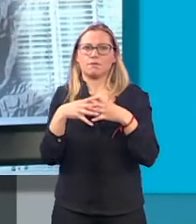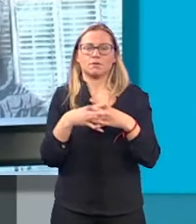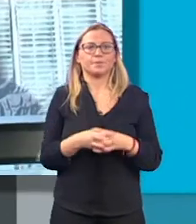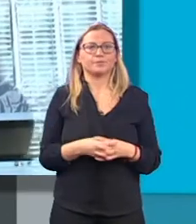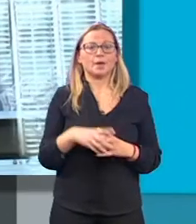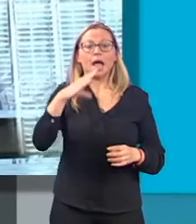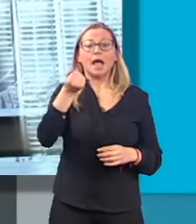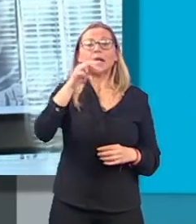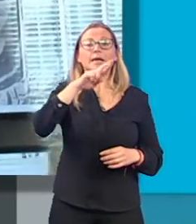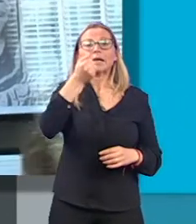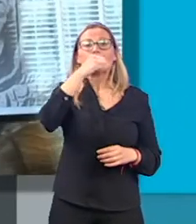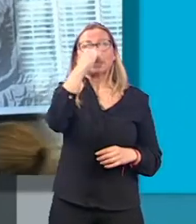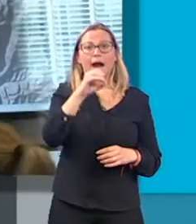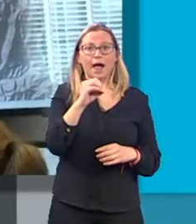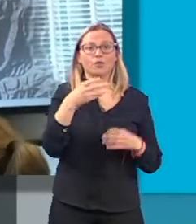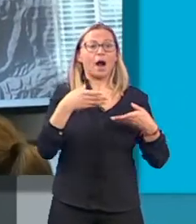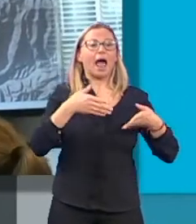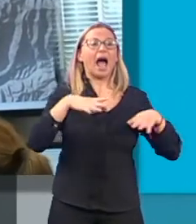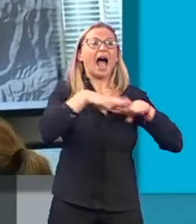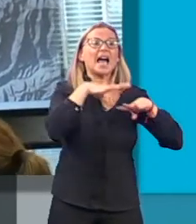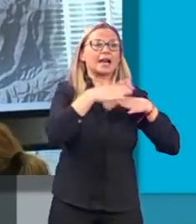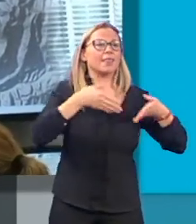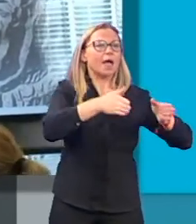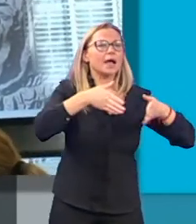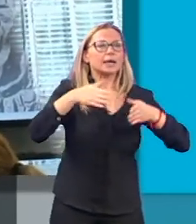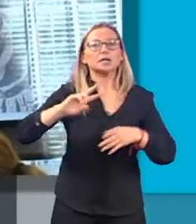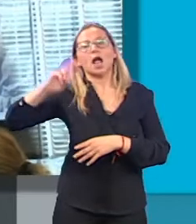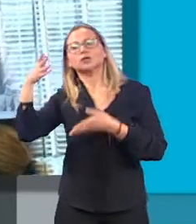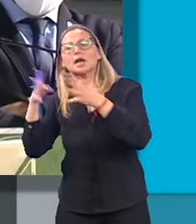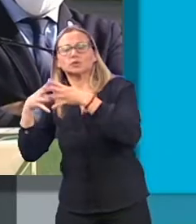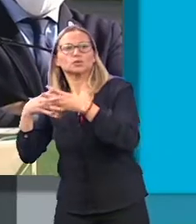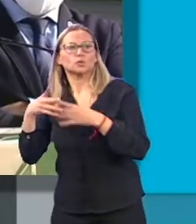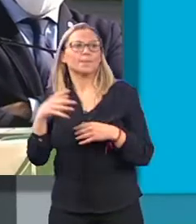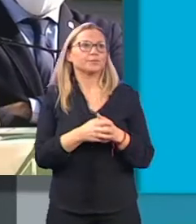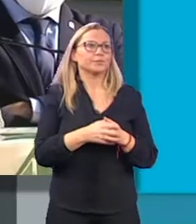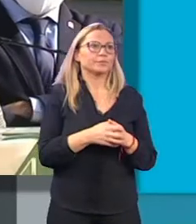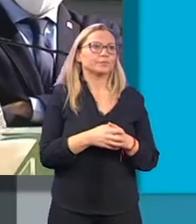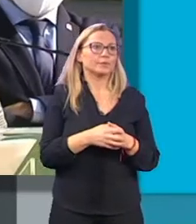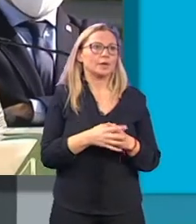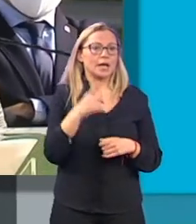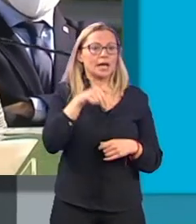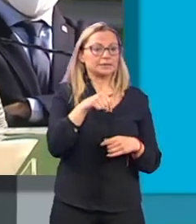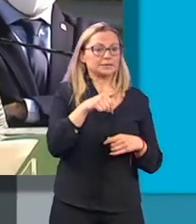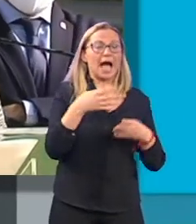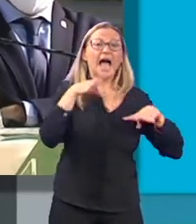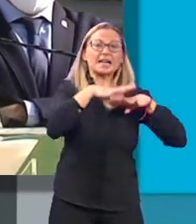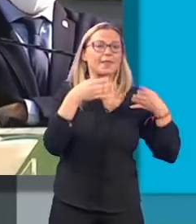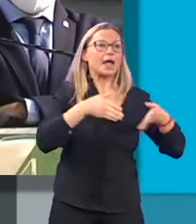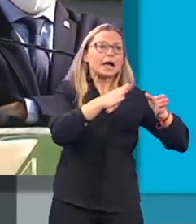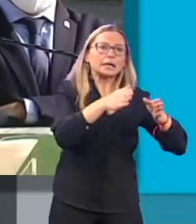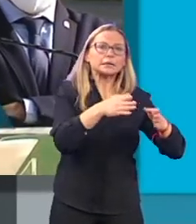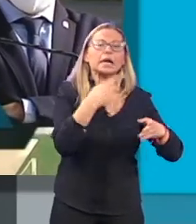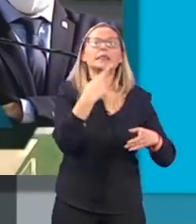Carazo también se ha referido a la red de carreteras y otras infraestructuras de la provincia. Infraestructuras de carreteras de competencia autonómica,